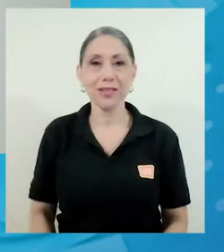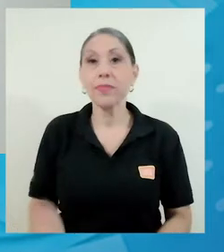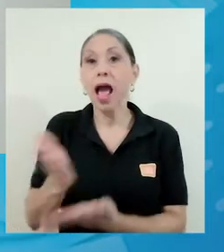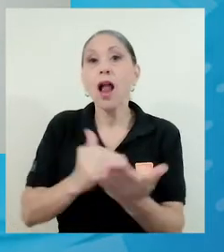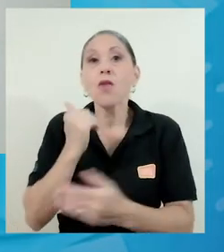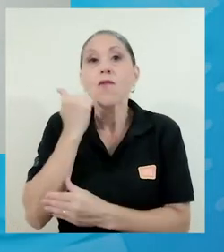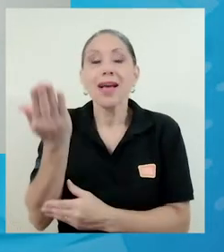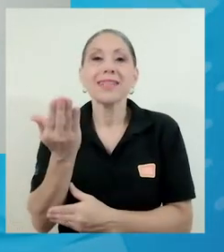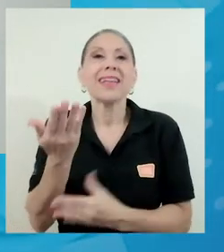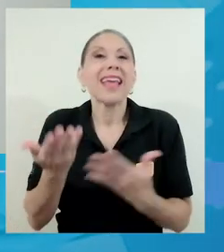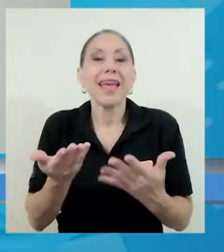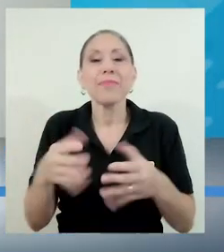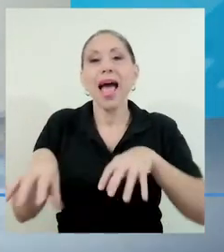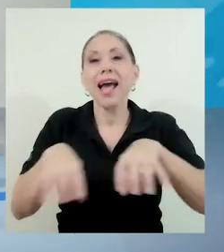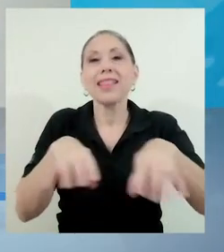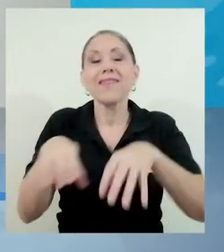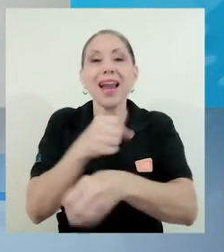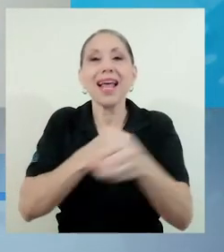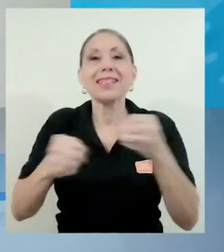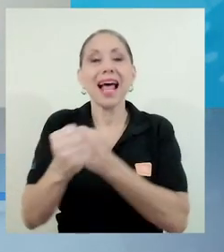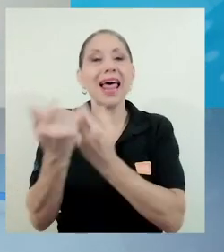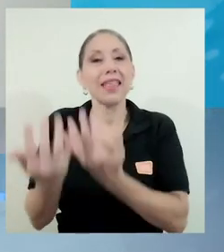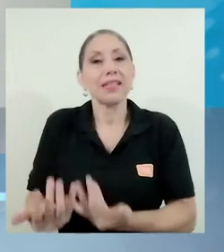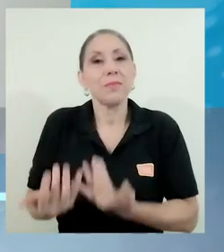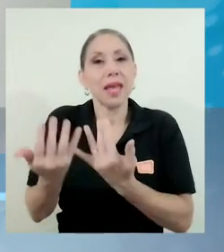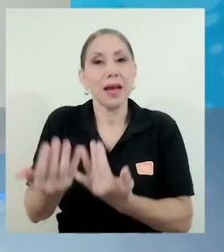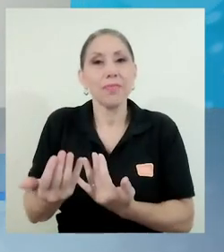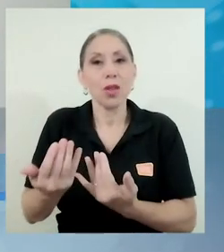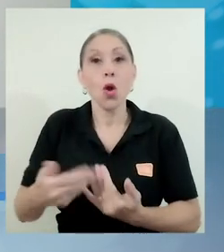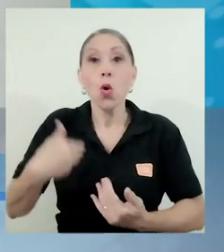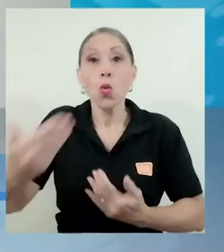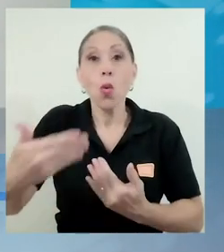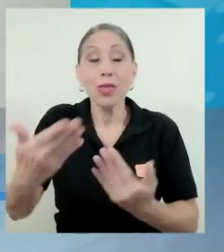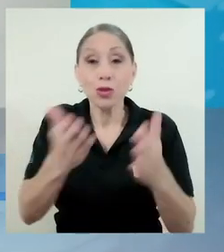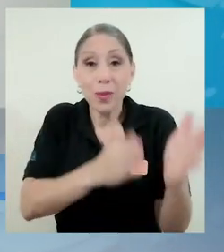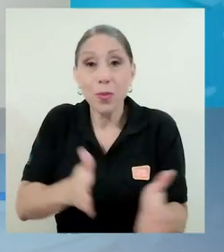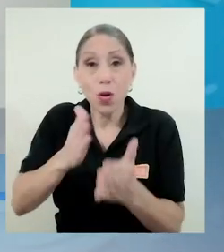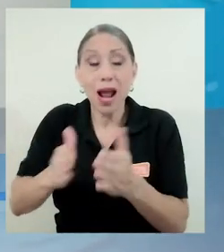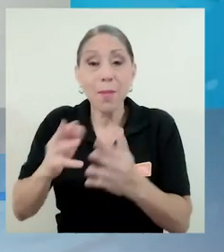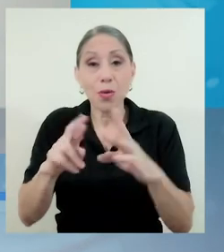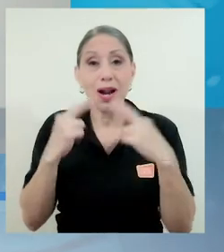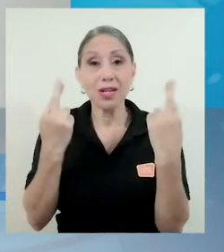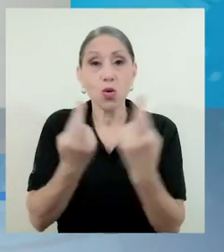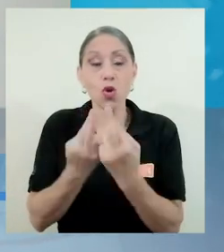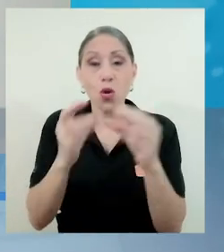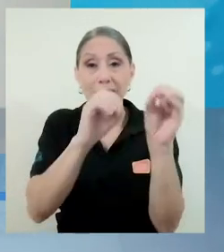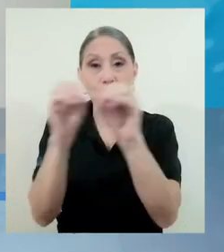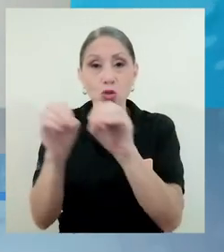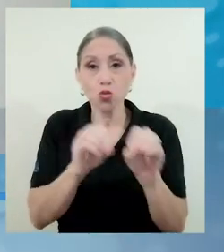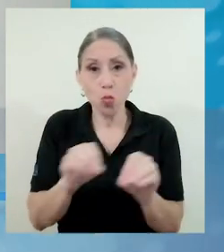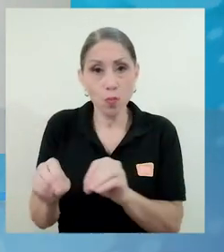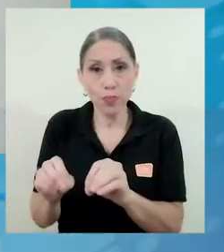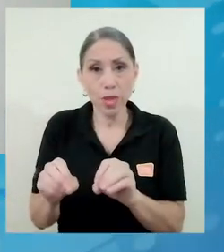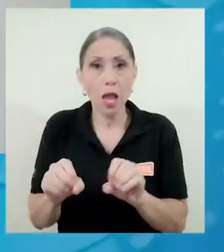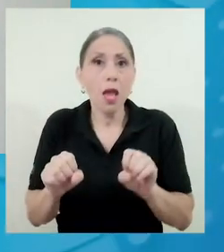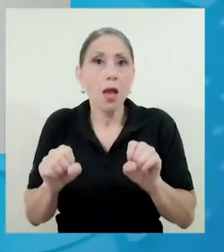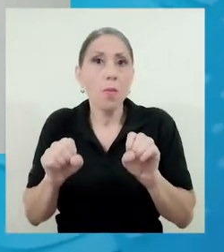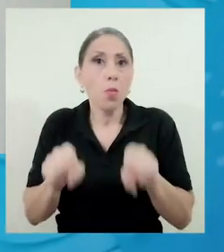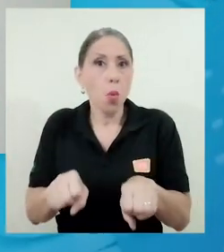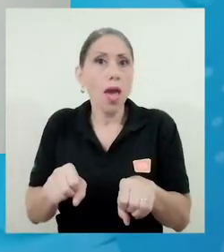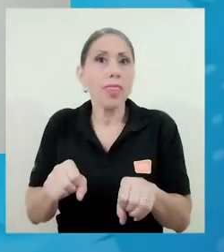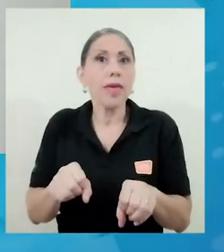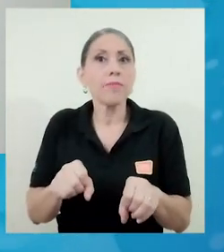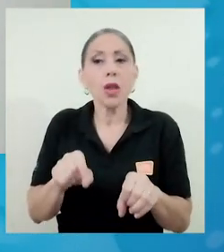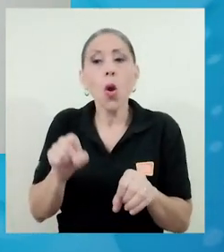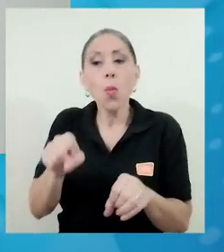sencillo de hacer es activar la sala de espera. Cuando se programa una reunión en Zoom, tiene la capacidad de en primera